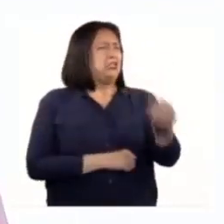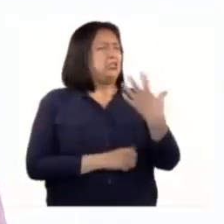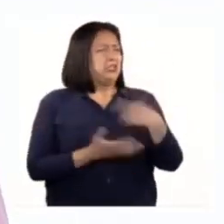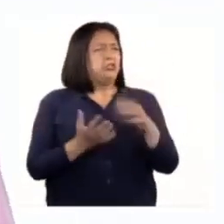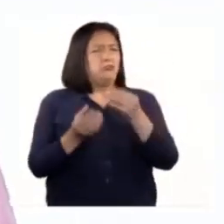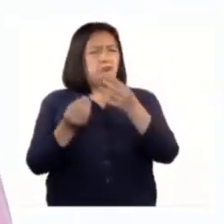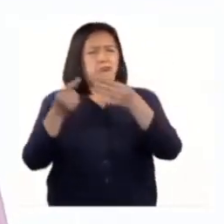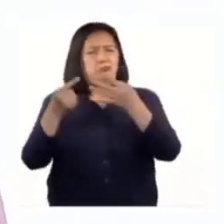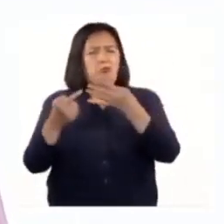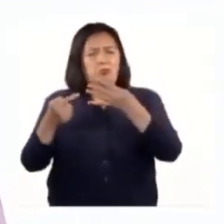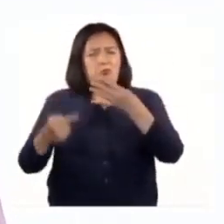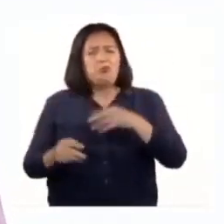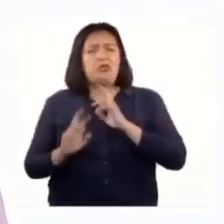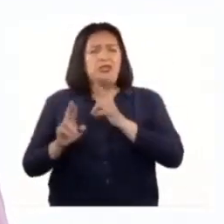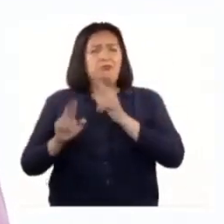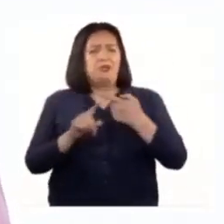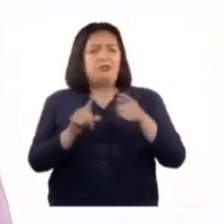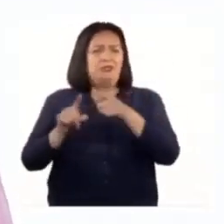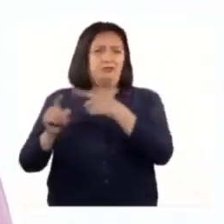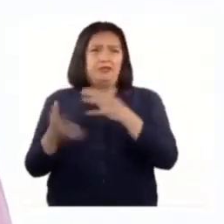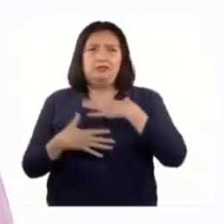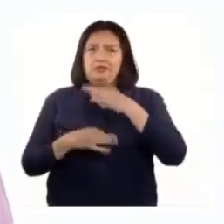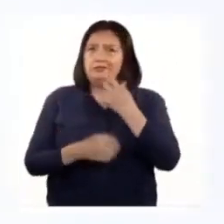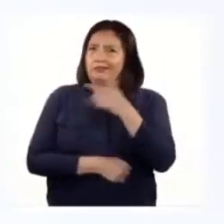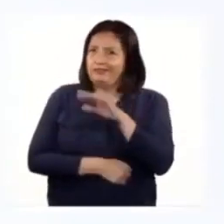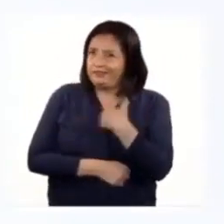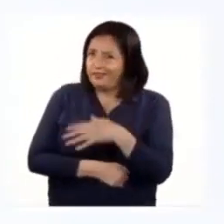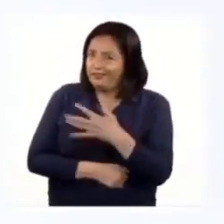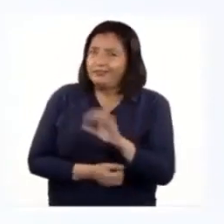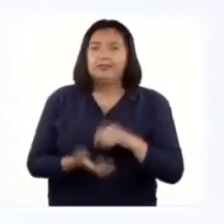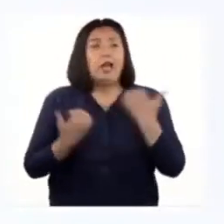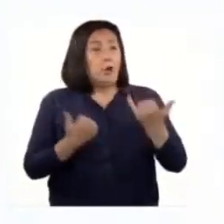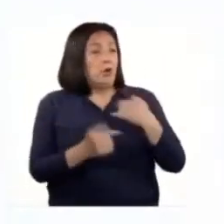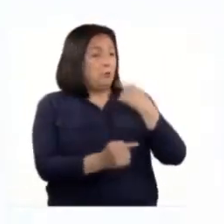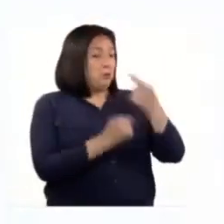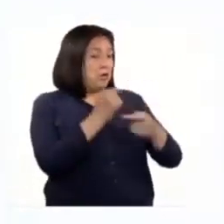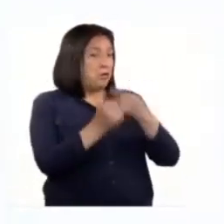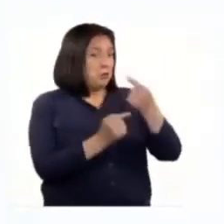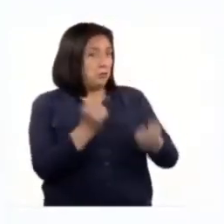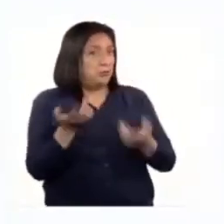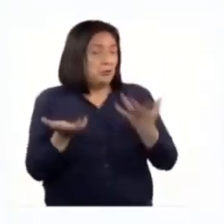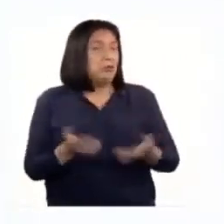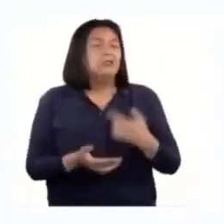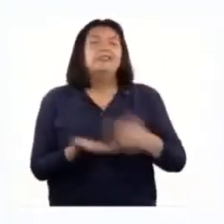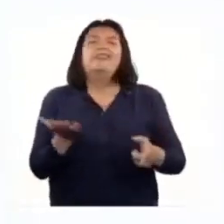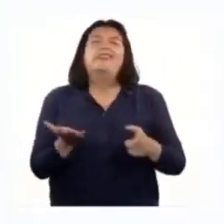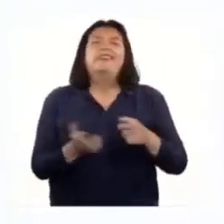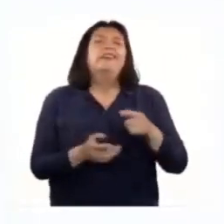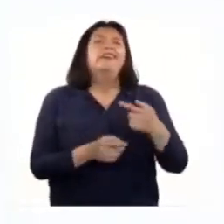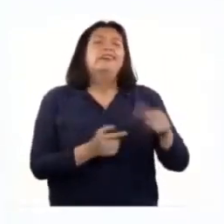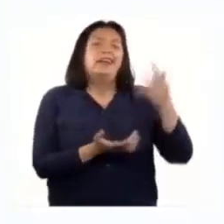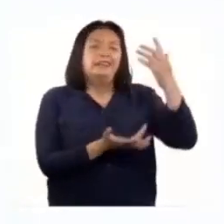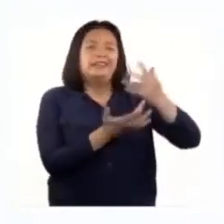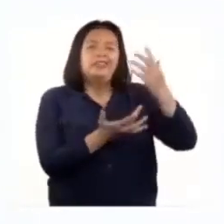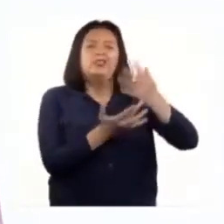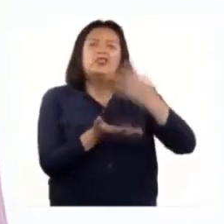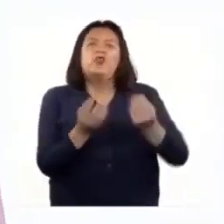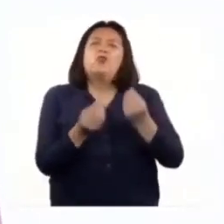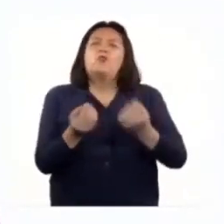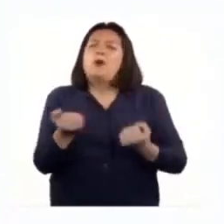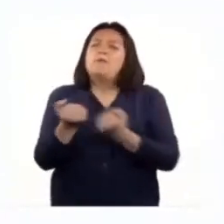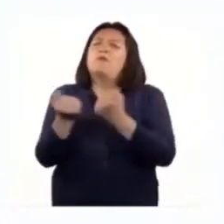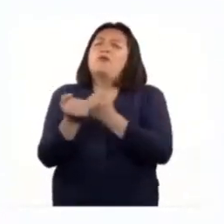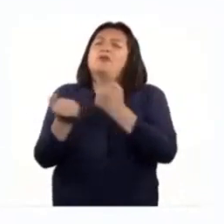muchas respuestas muy variadas e interesantes. Voy a contarles cuáles son los aportes de la tecnología en la